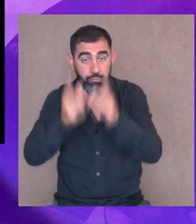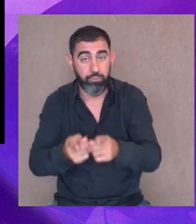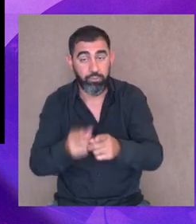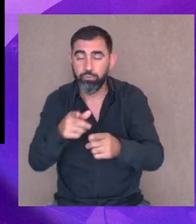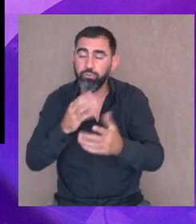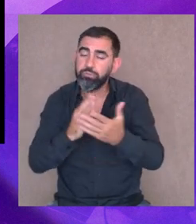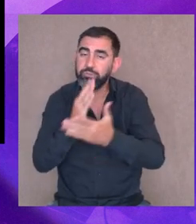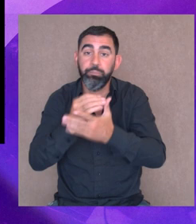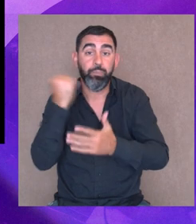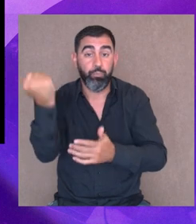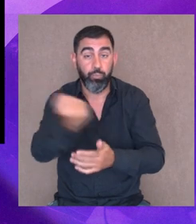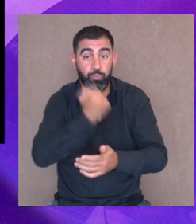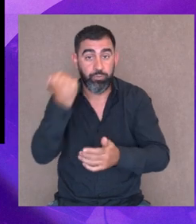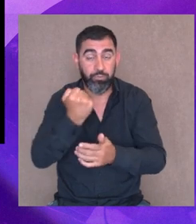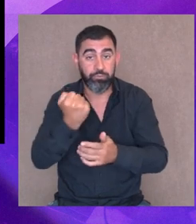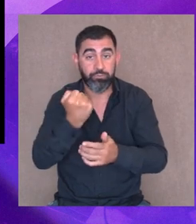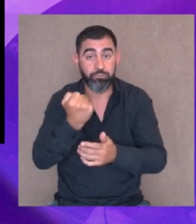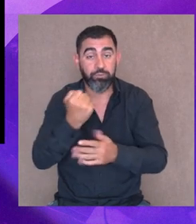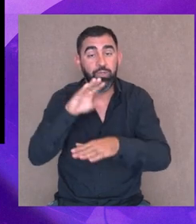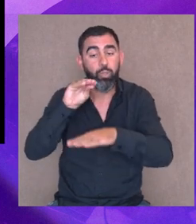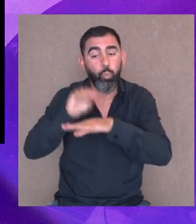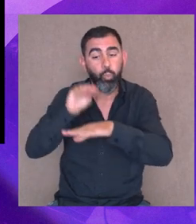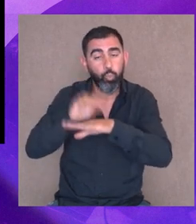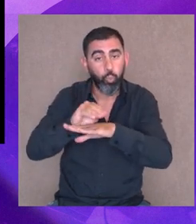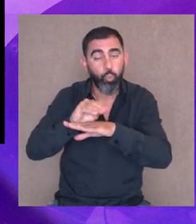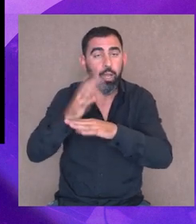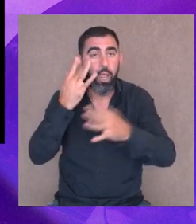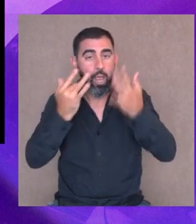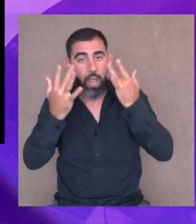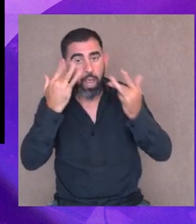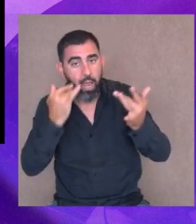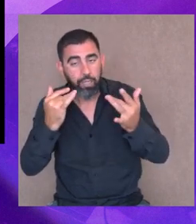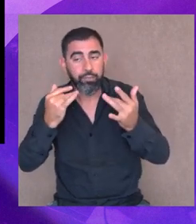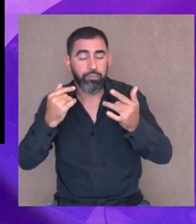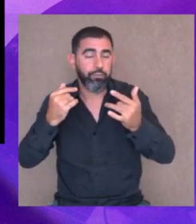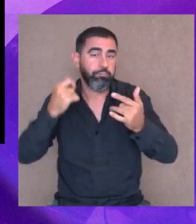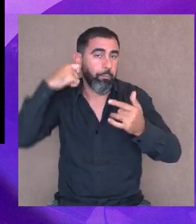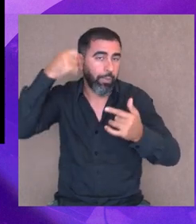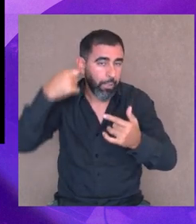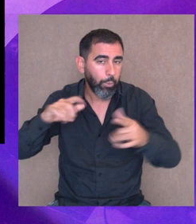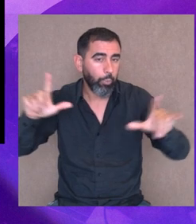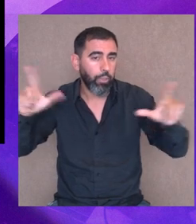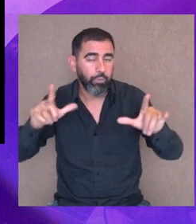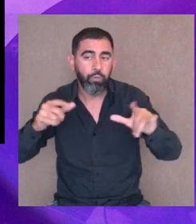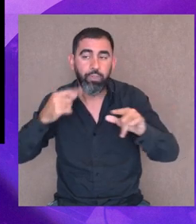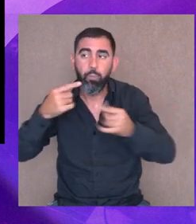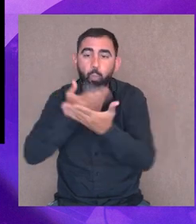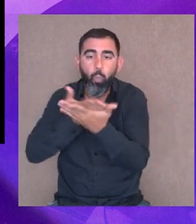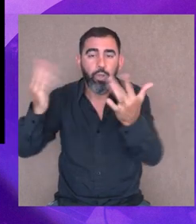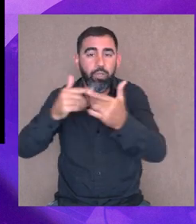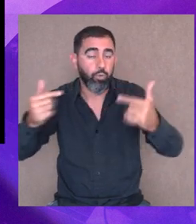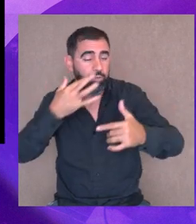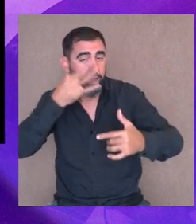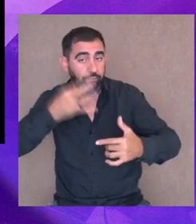siempre es importante que la cultura, las obras de arte, la ficción nos diga cosas de